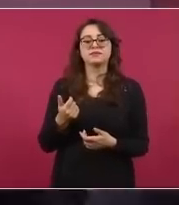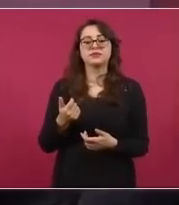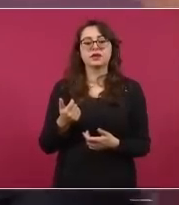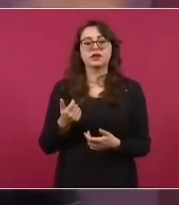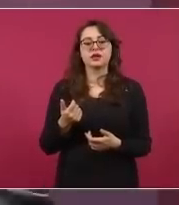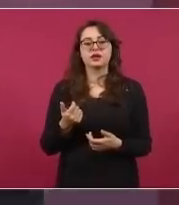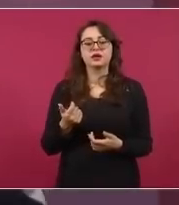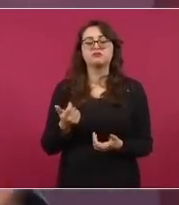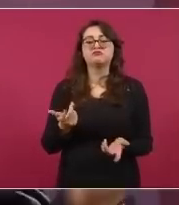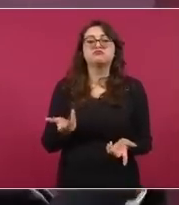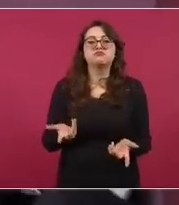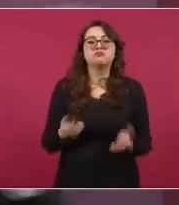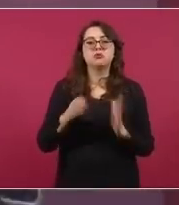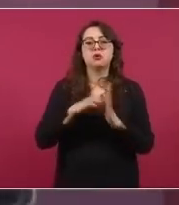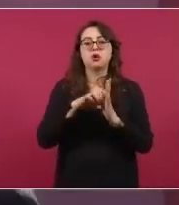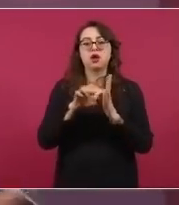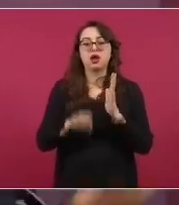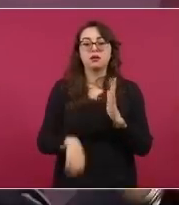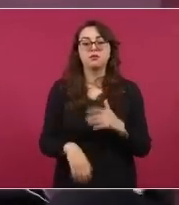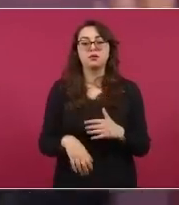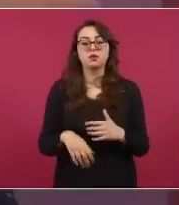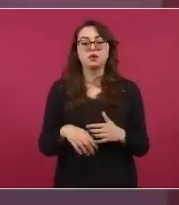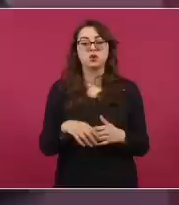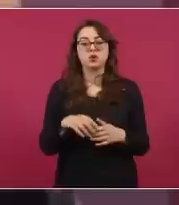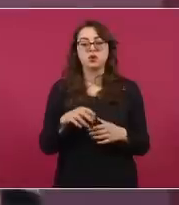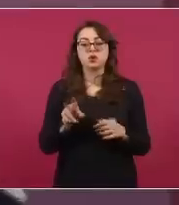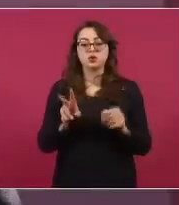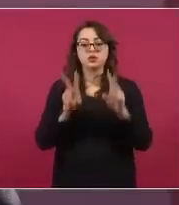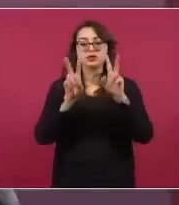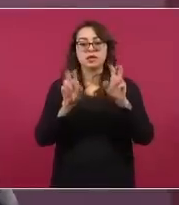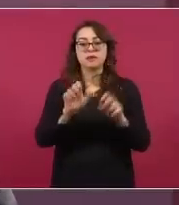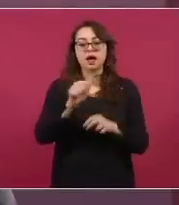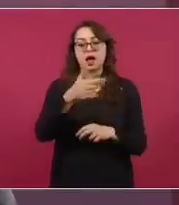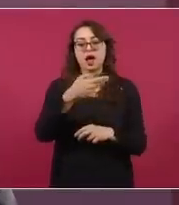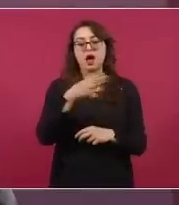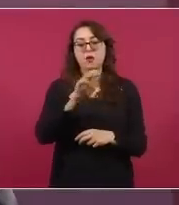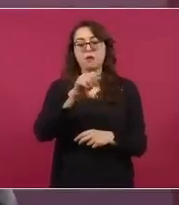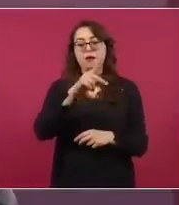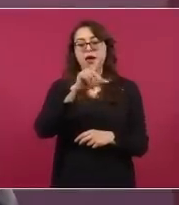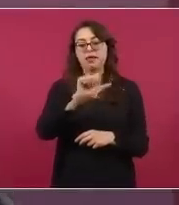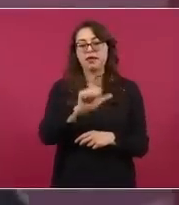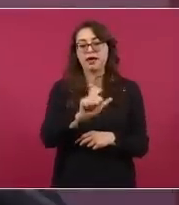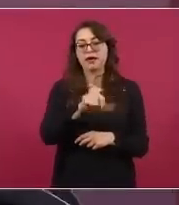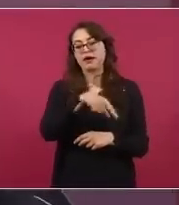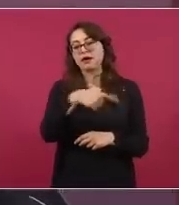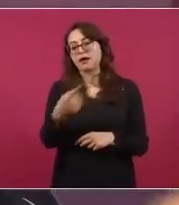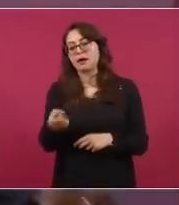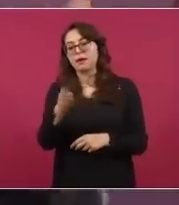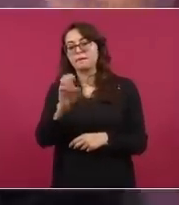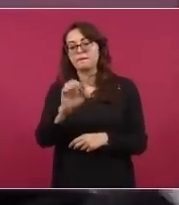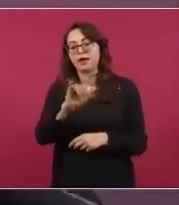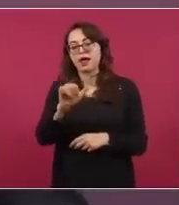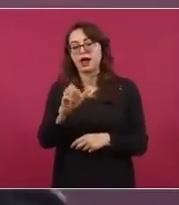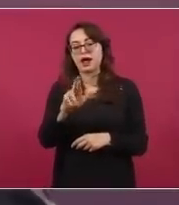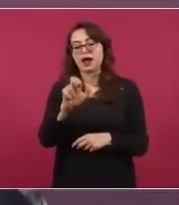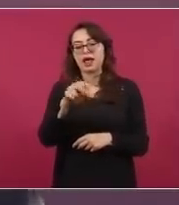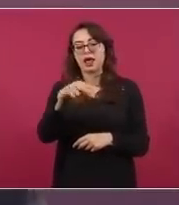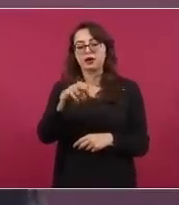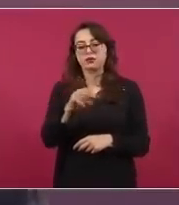entregaron a Bejará antes, porque llegó